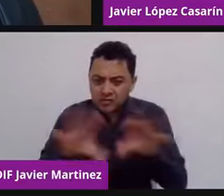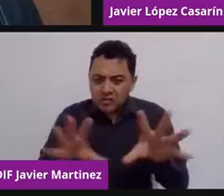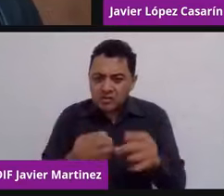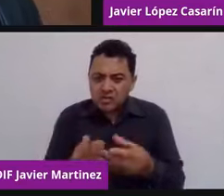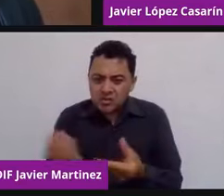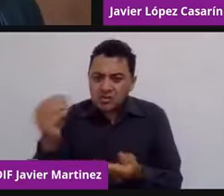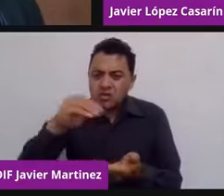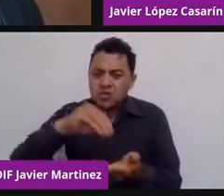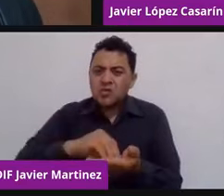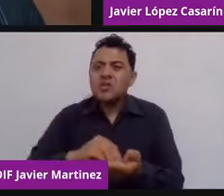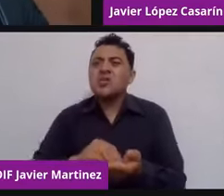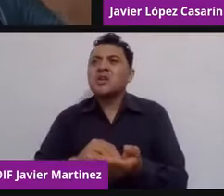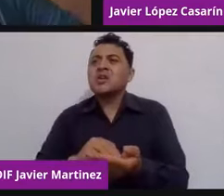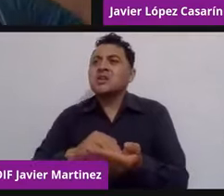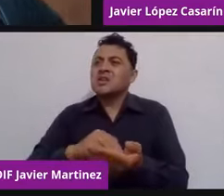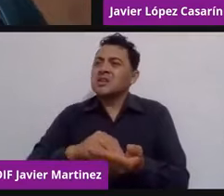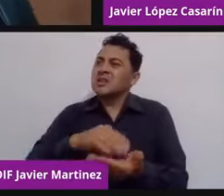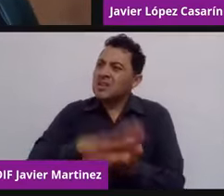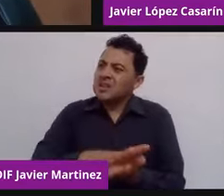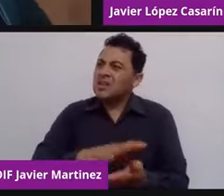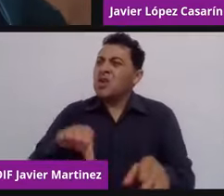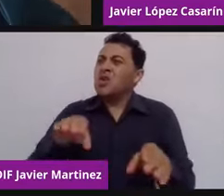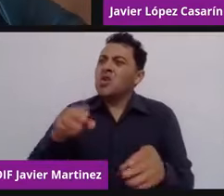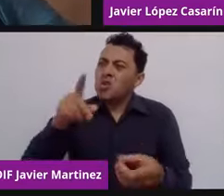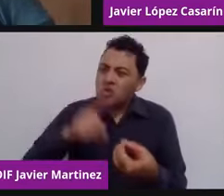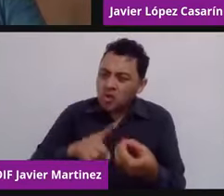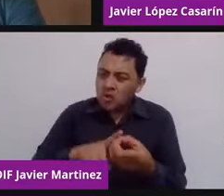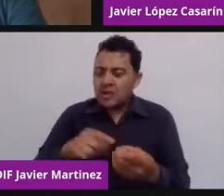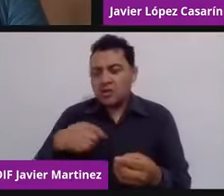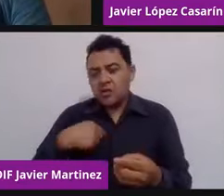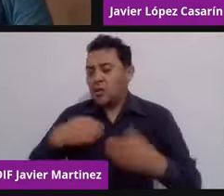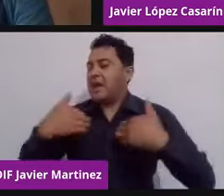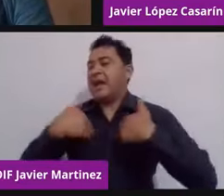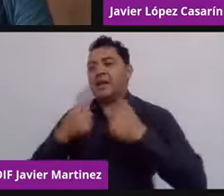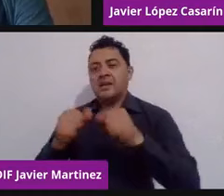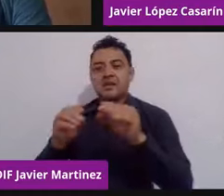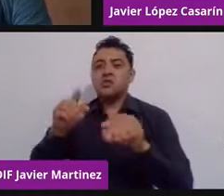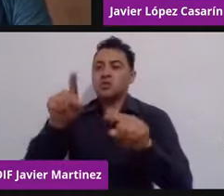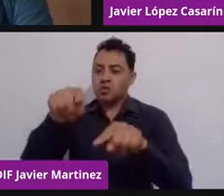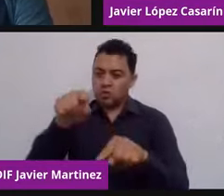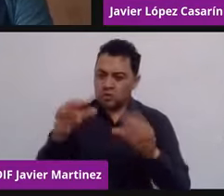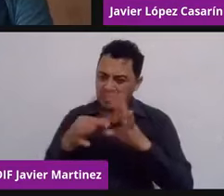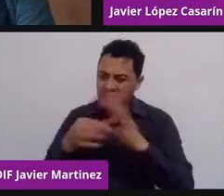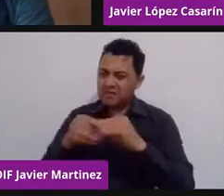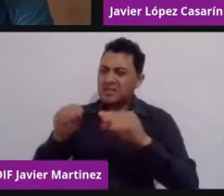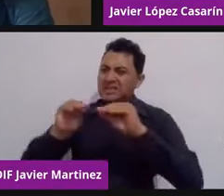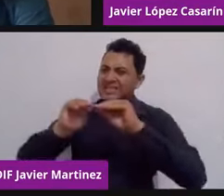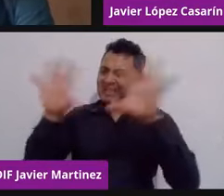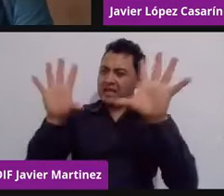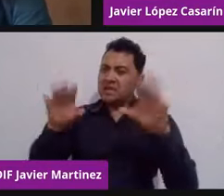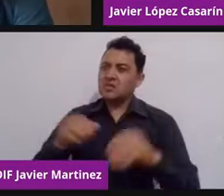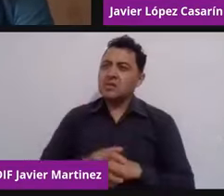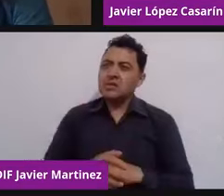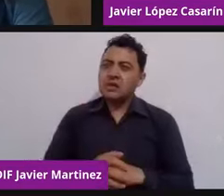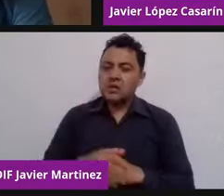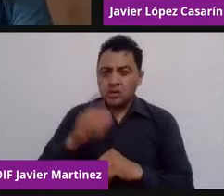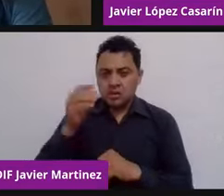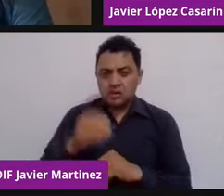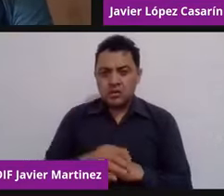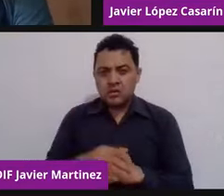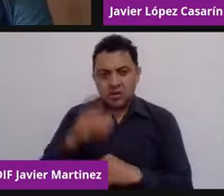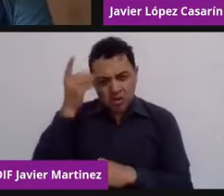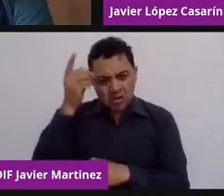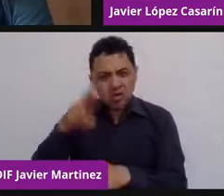es una maravilla, de verdad lo vas a disfrutar muchísimo. Doctor, tengo antes de entrar al tema, porque bueno, esta